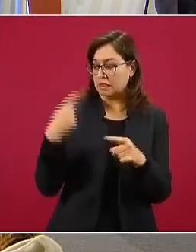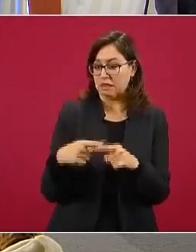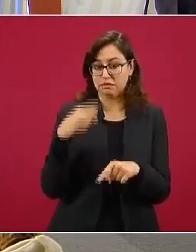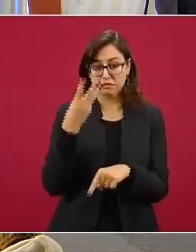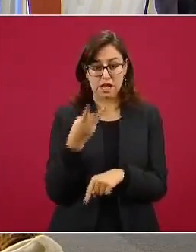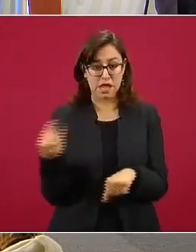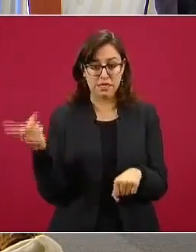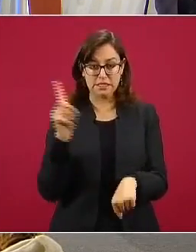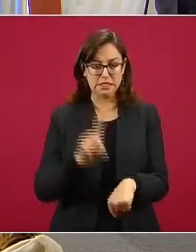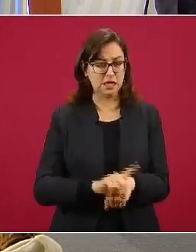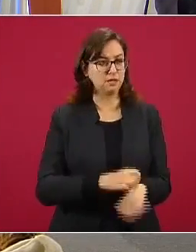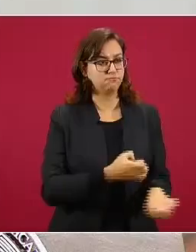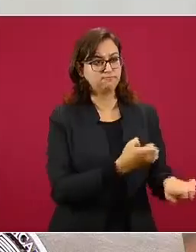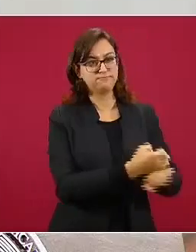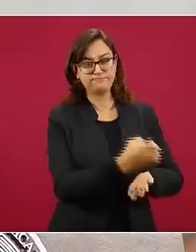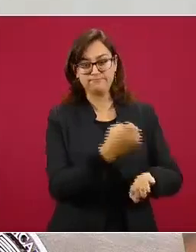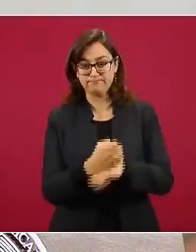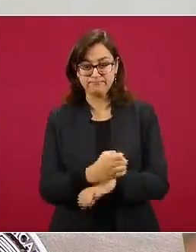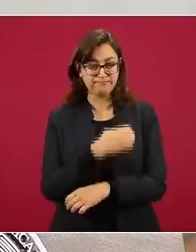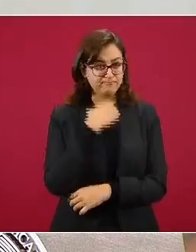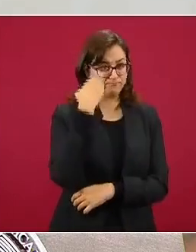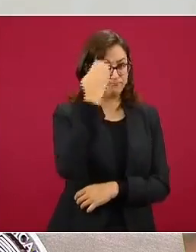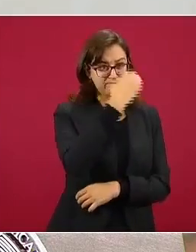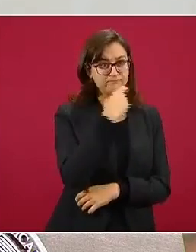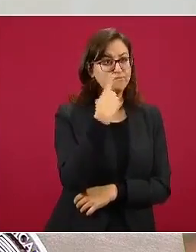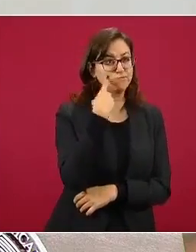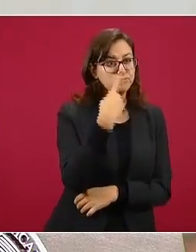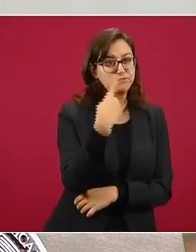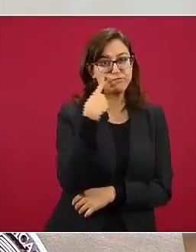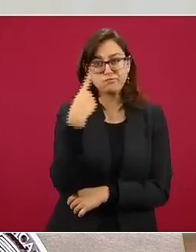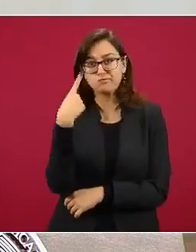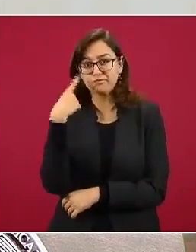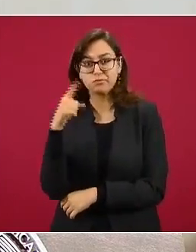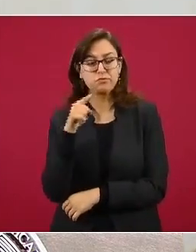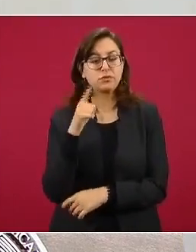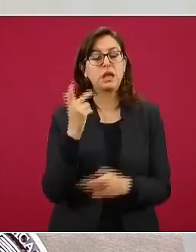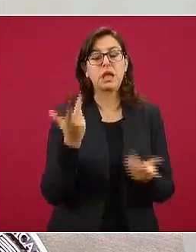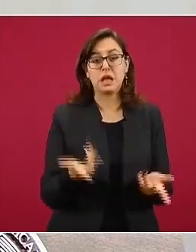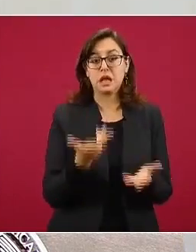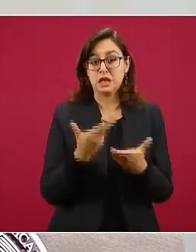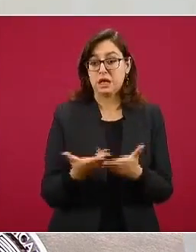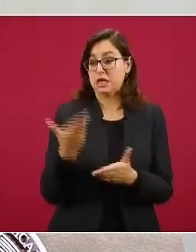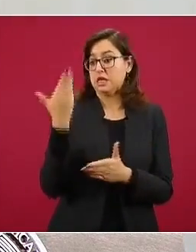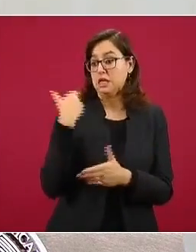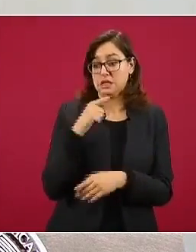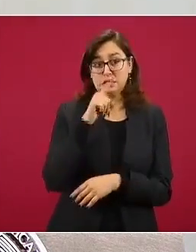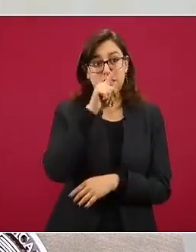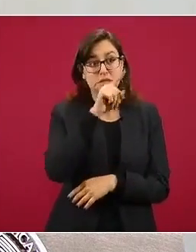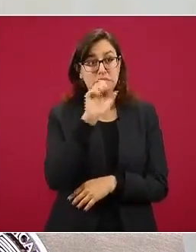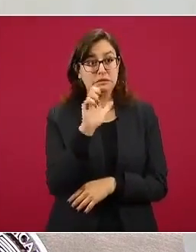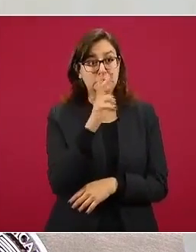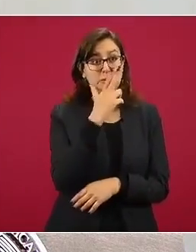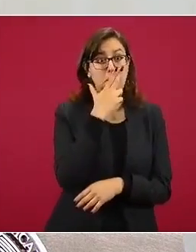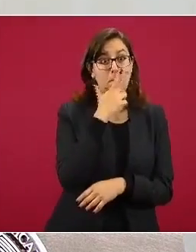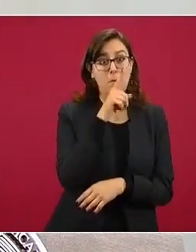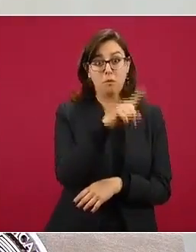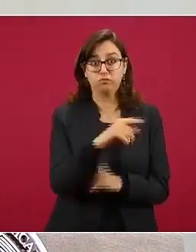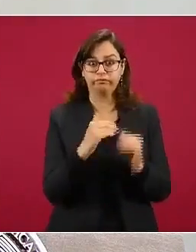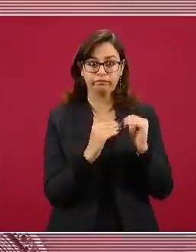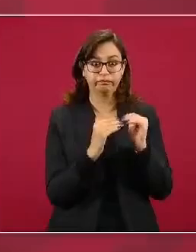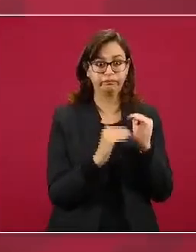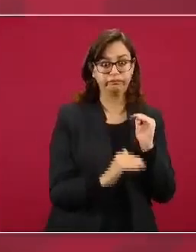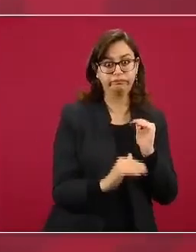situación en cada entidad federativa. Tenemos progreso en Chihuahua, donde enviamos ya el segundo hospital móvil, que llegó ahí